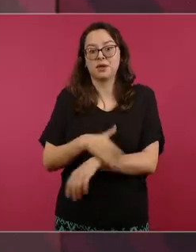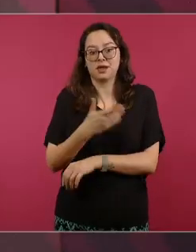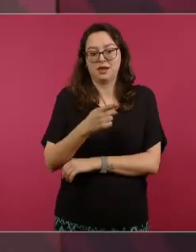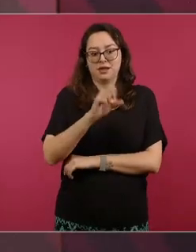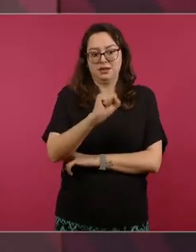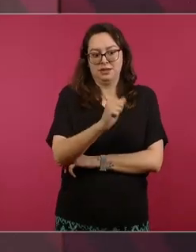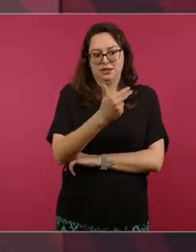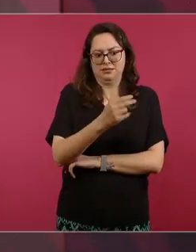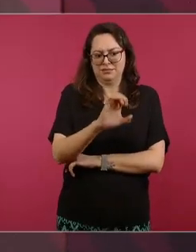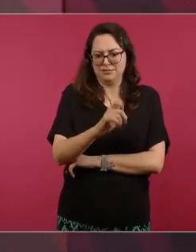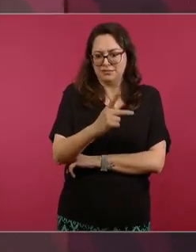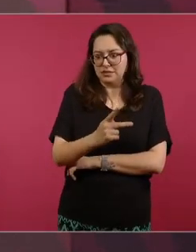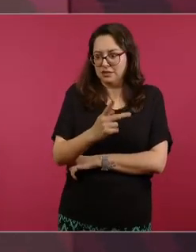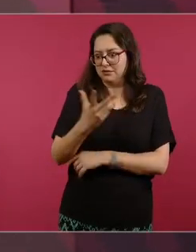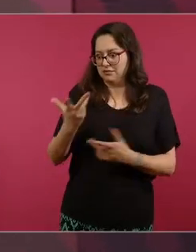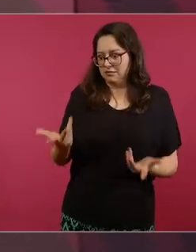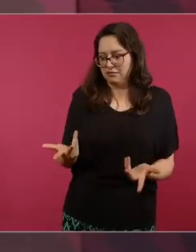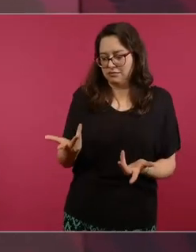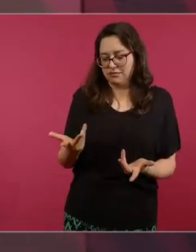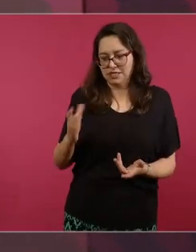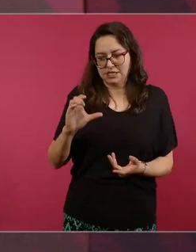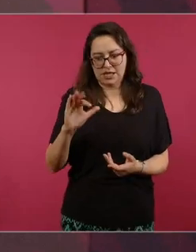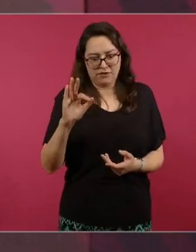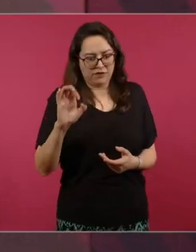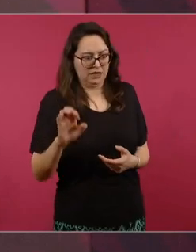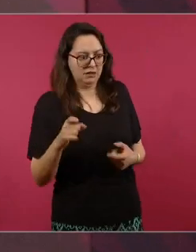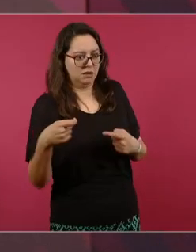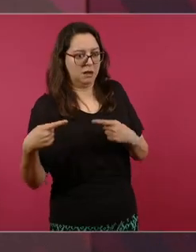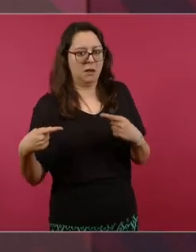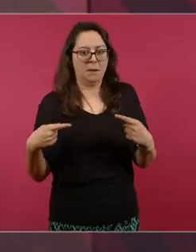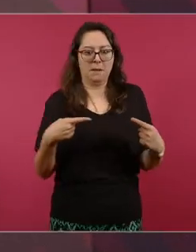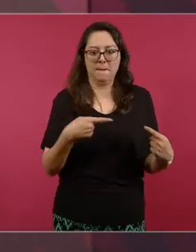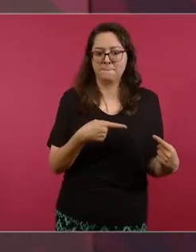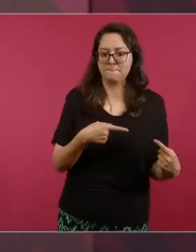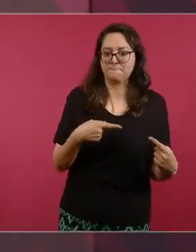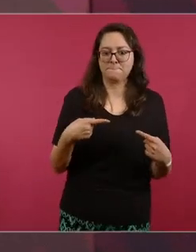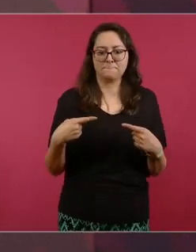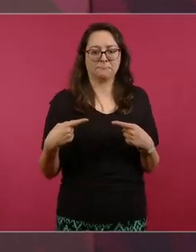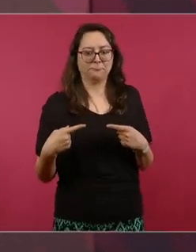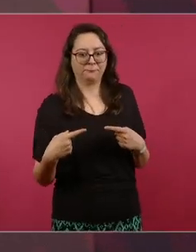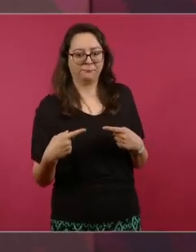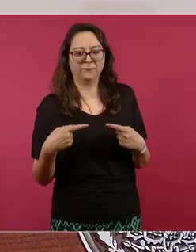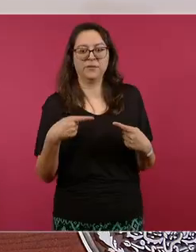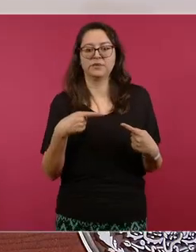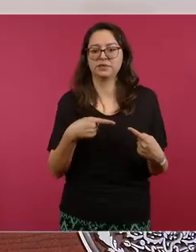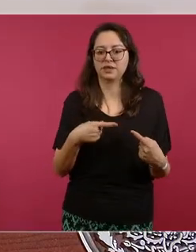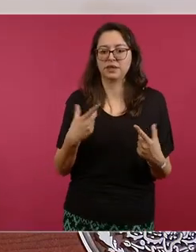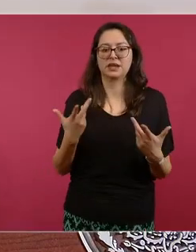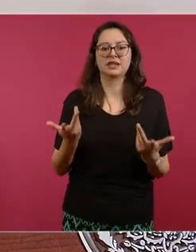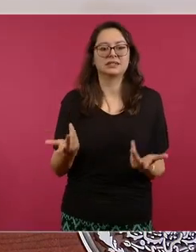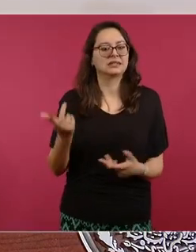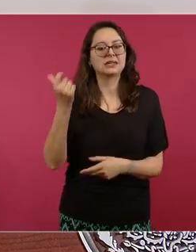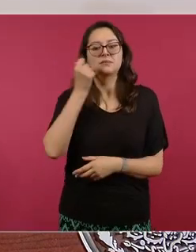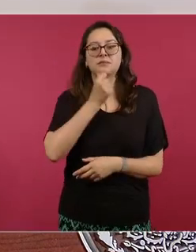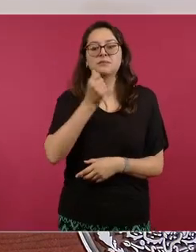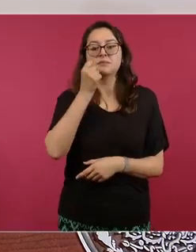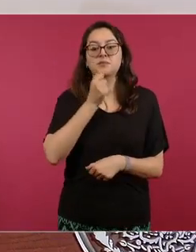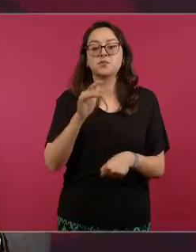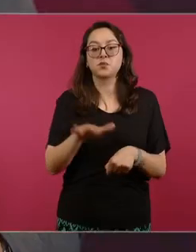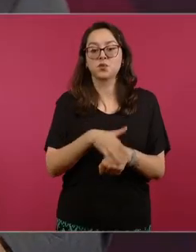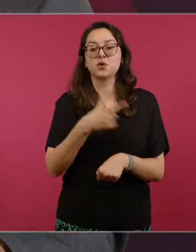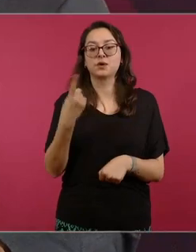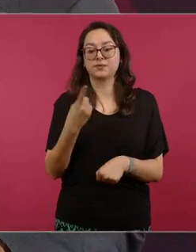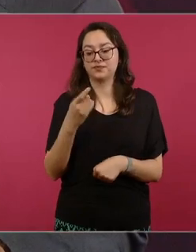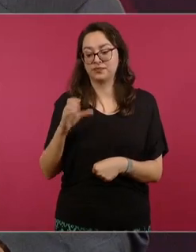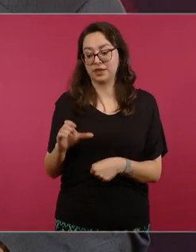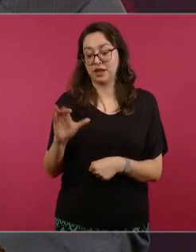de una empresada pública que debe de manejarse